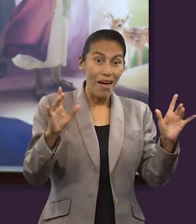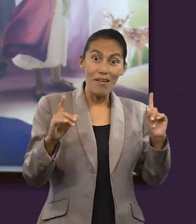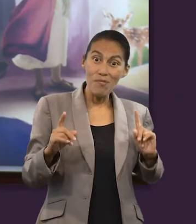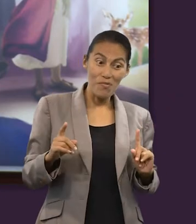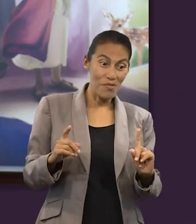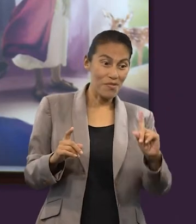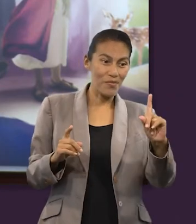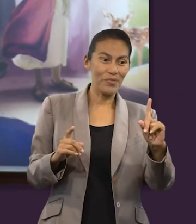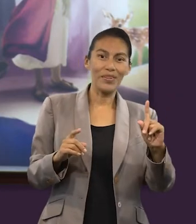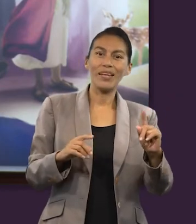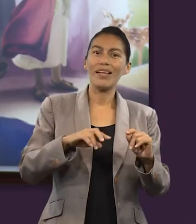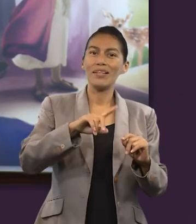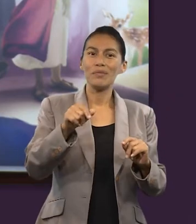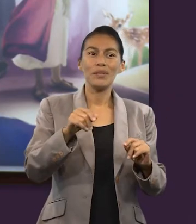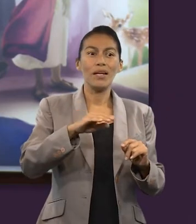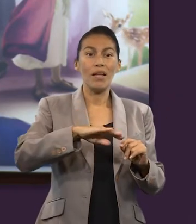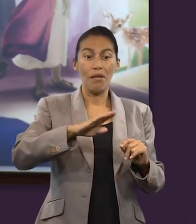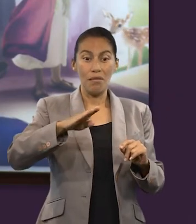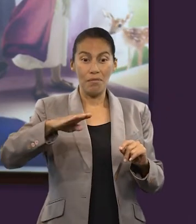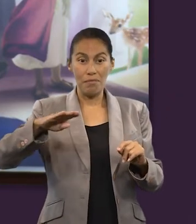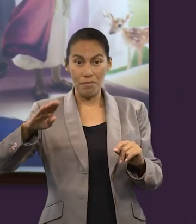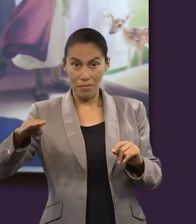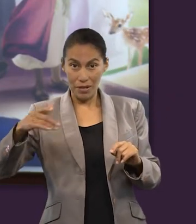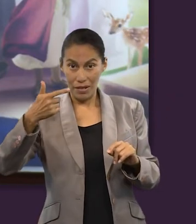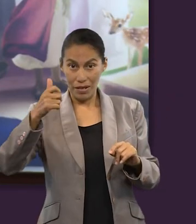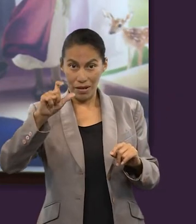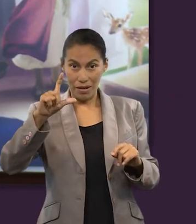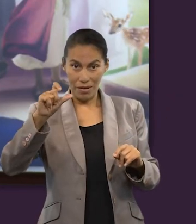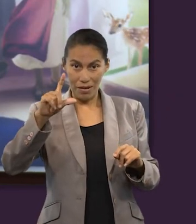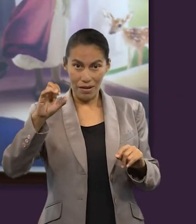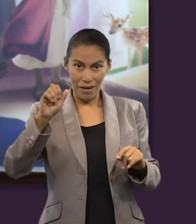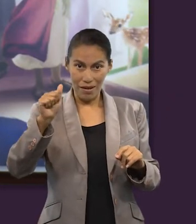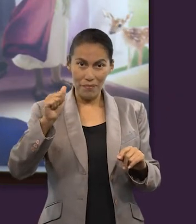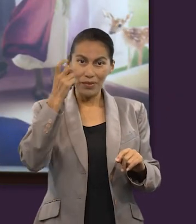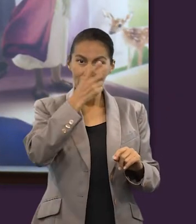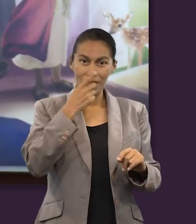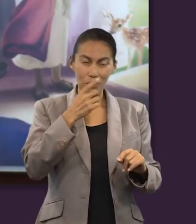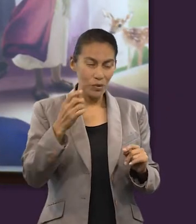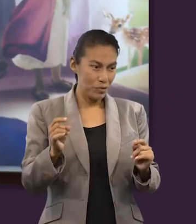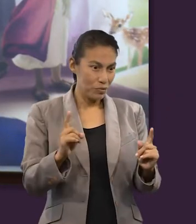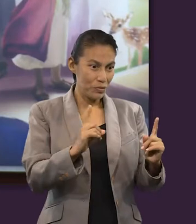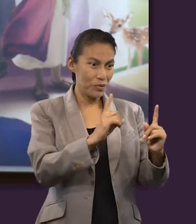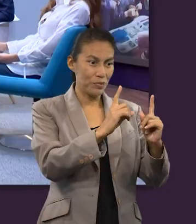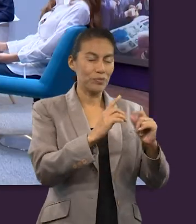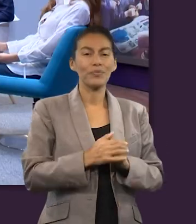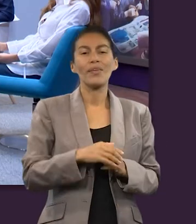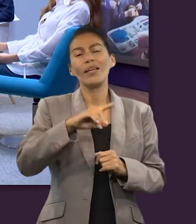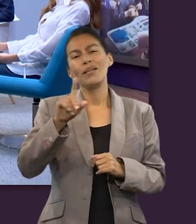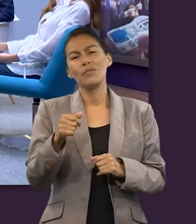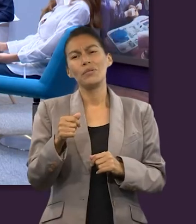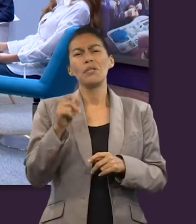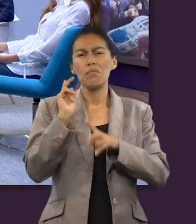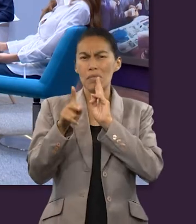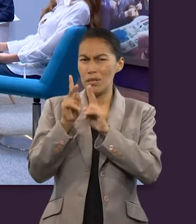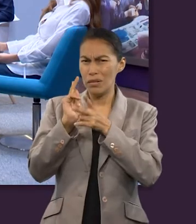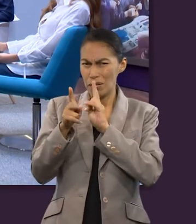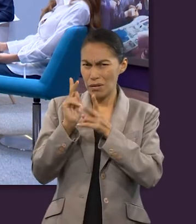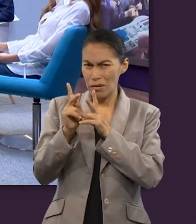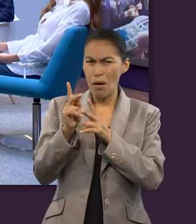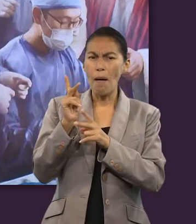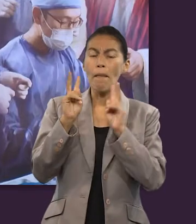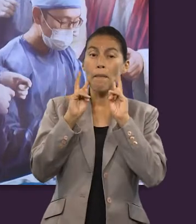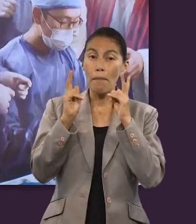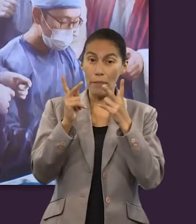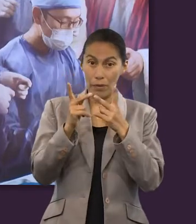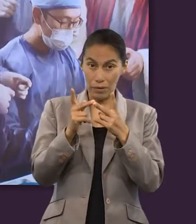Después al mar de Galilea se le enseñó de nuevo, se le apareció de nuevo a los discípulos. Después tuvo una charla